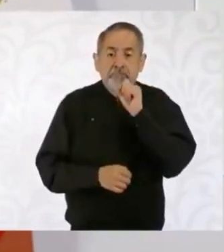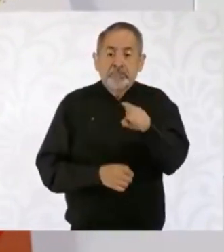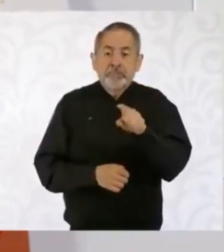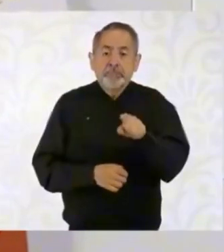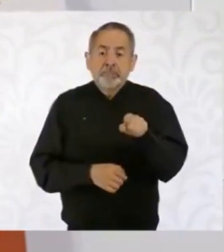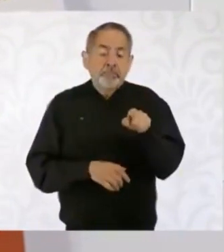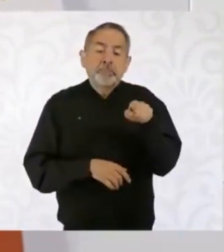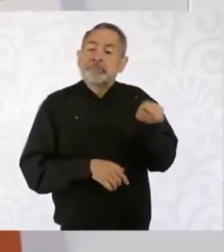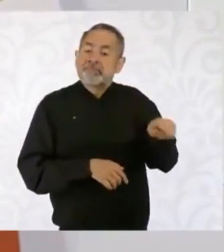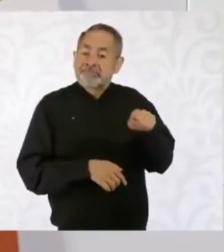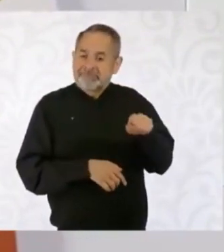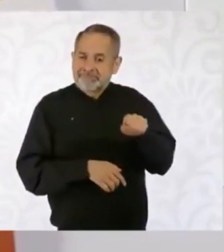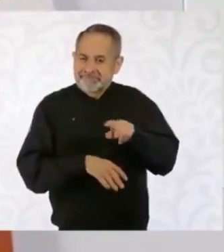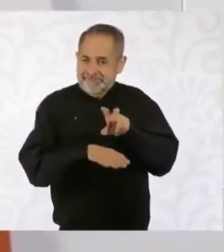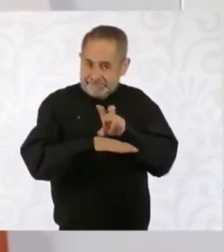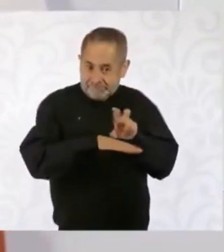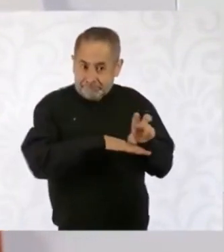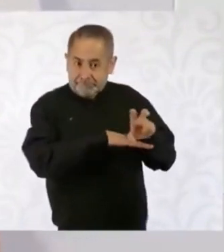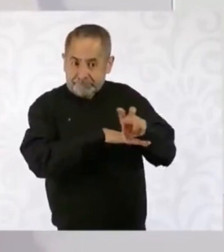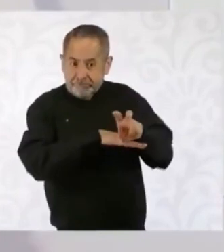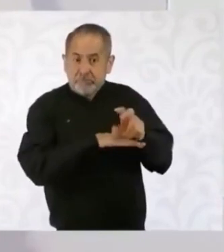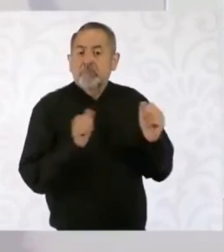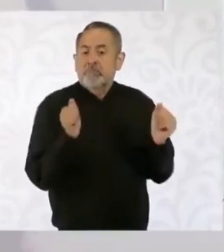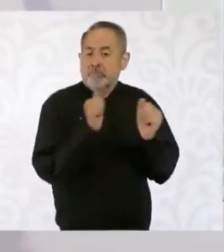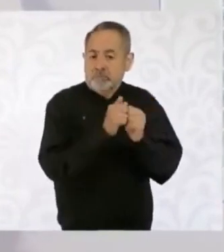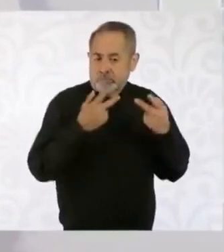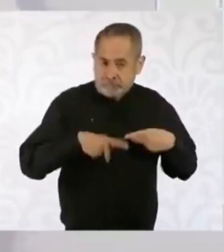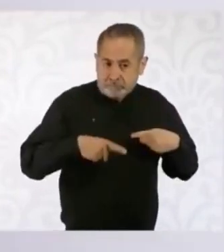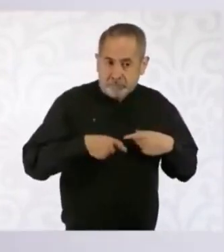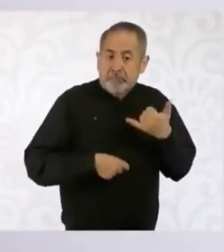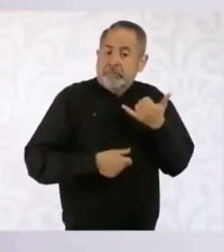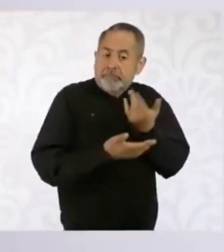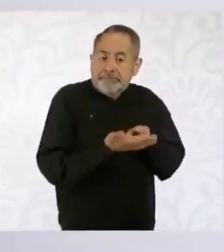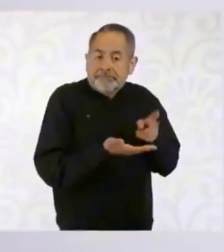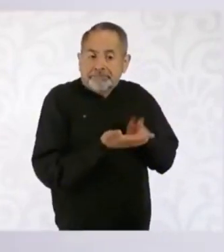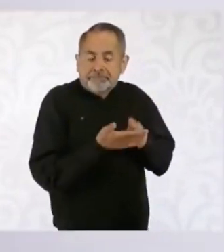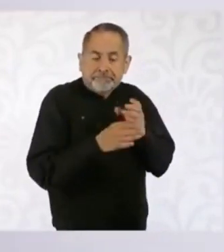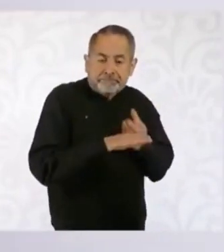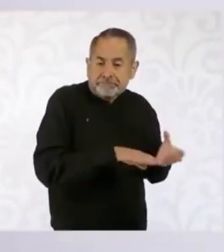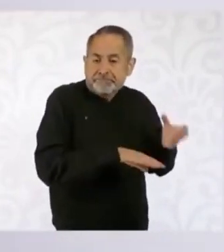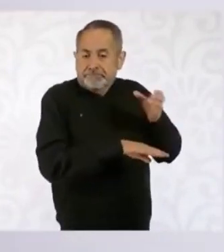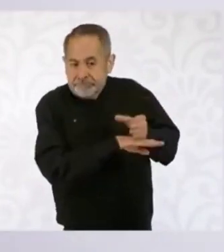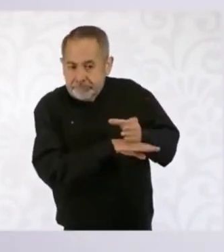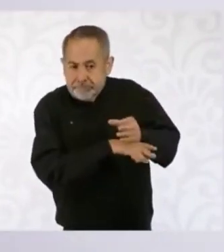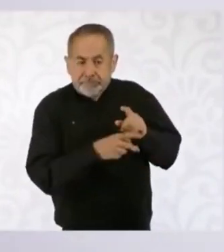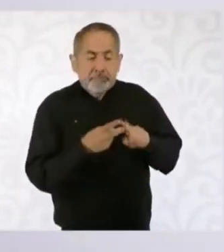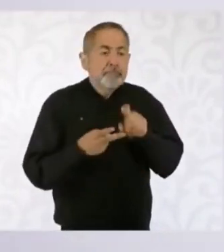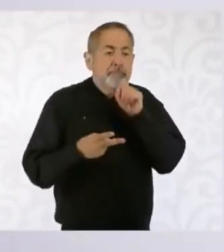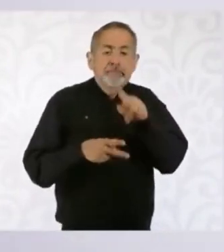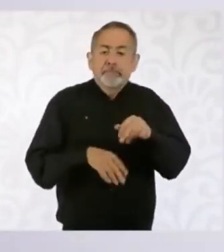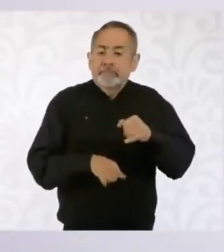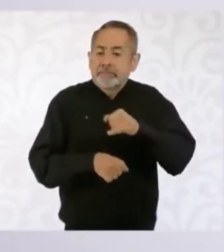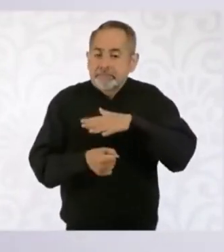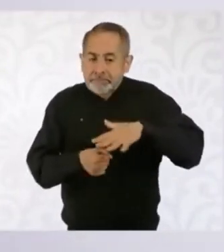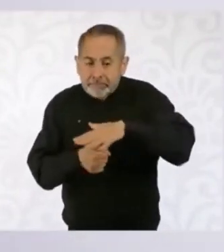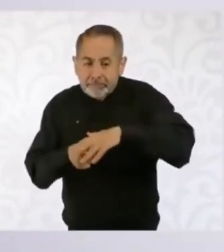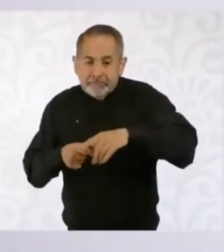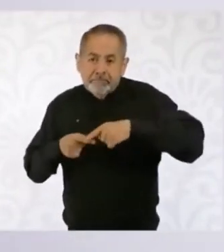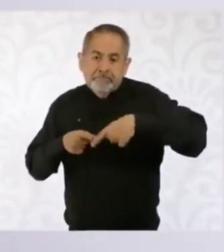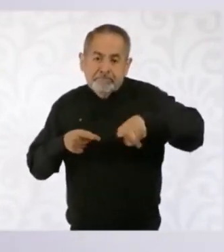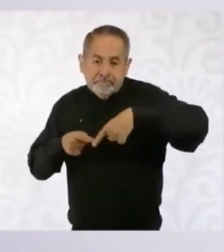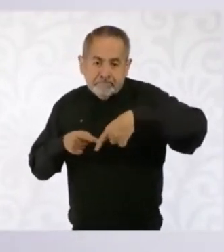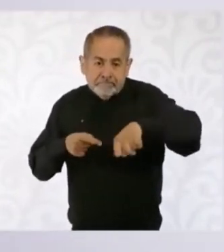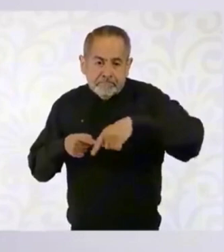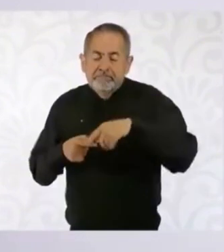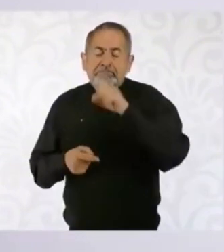de Carga y vamos a hacer la línea K del interoceánico. Entonces, es una